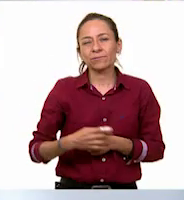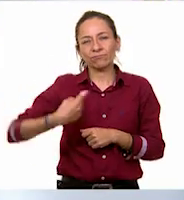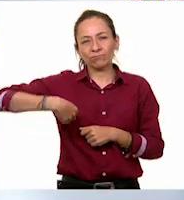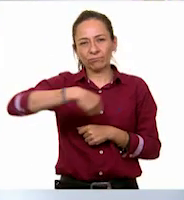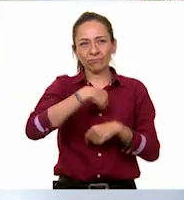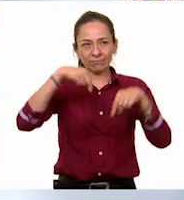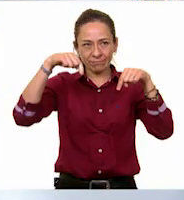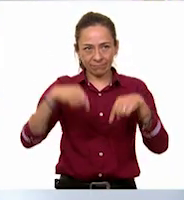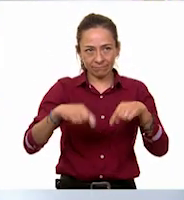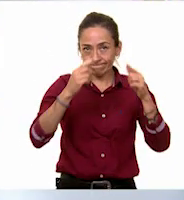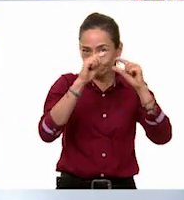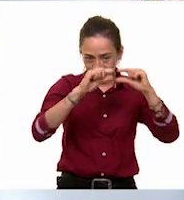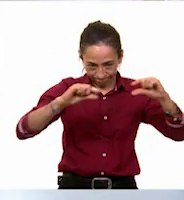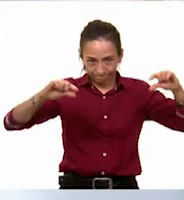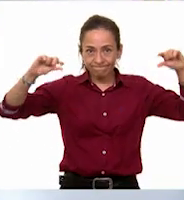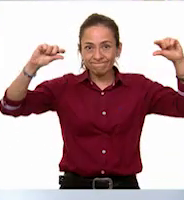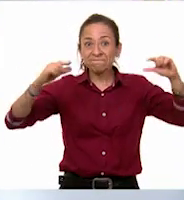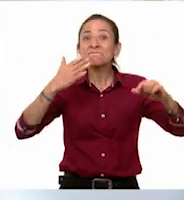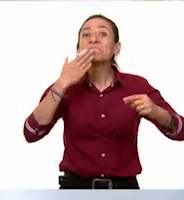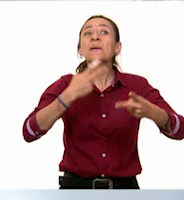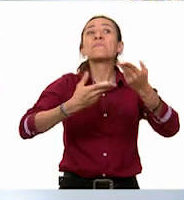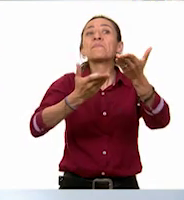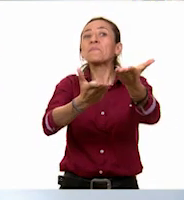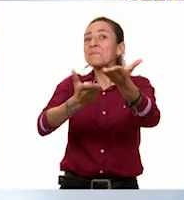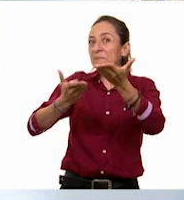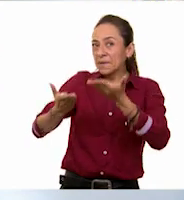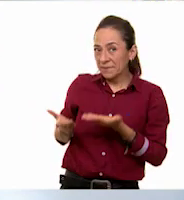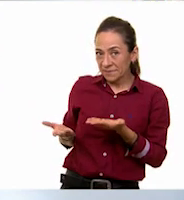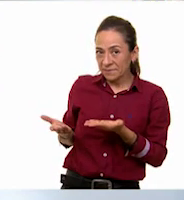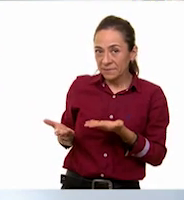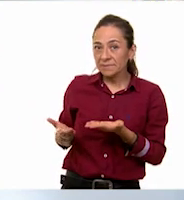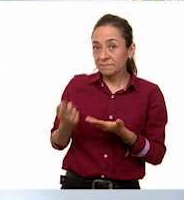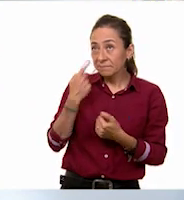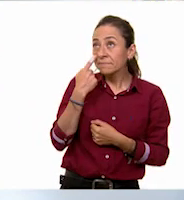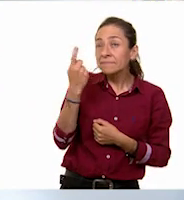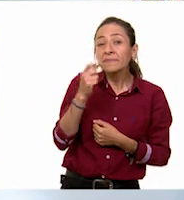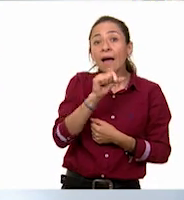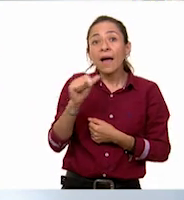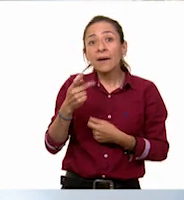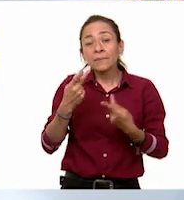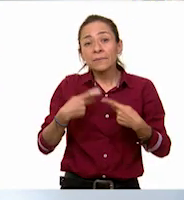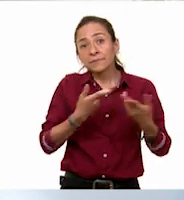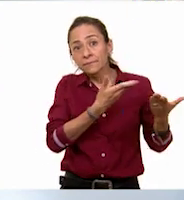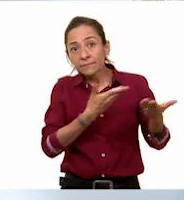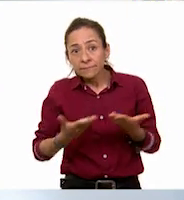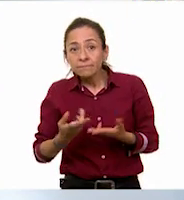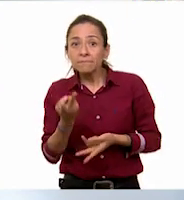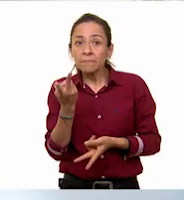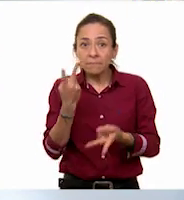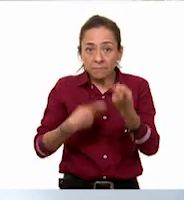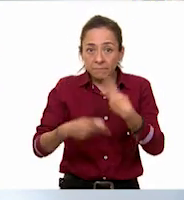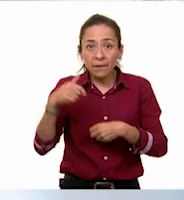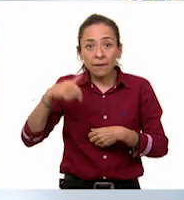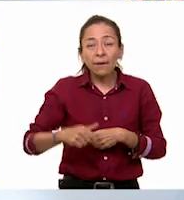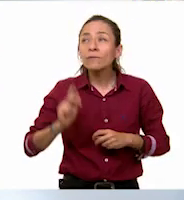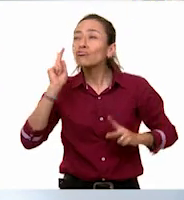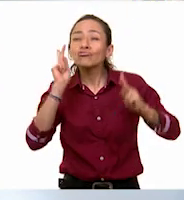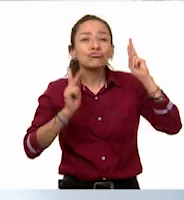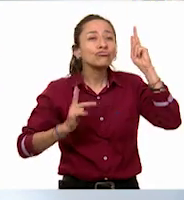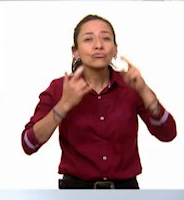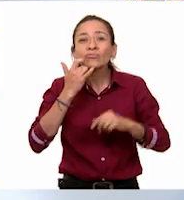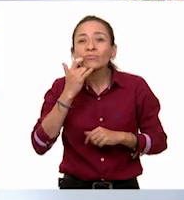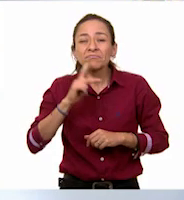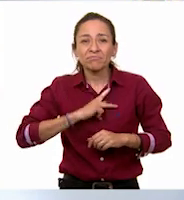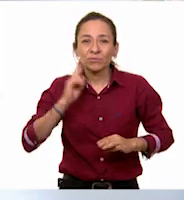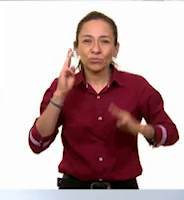tengo mi letrero de bienvenida. Con este letrero, las personas cuando visiten mi museo van a poder sentirse a